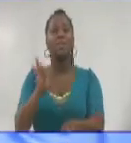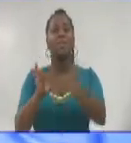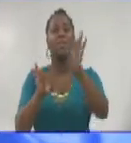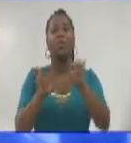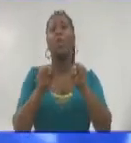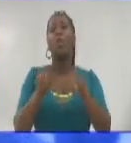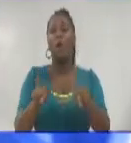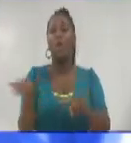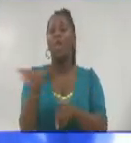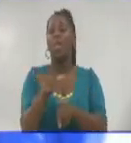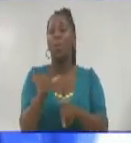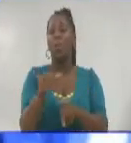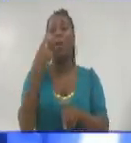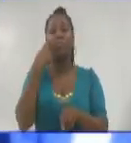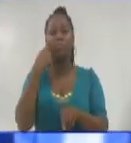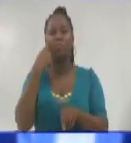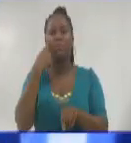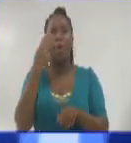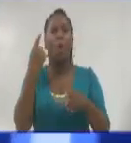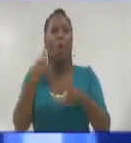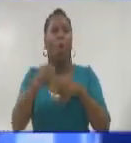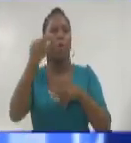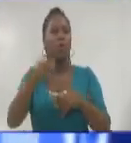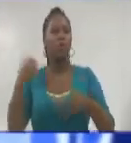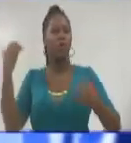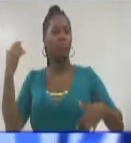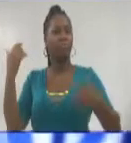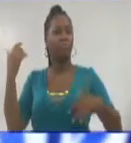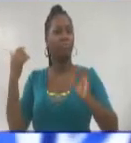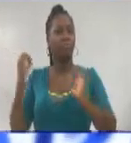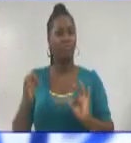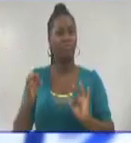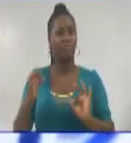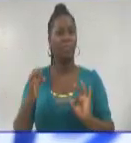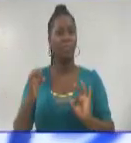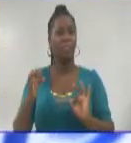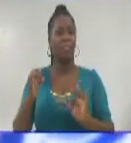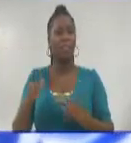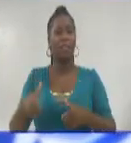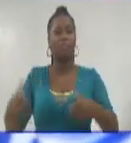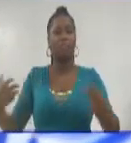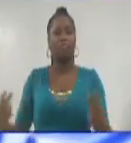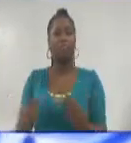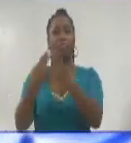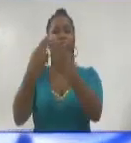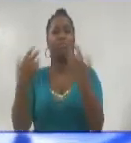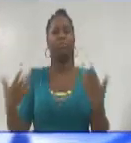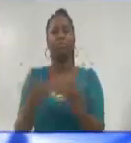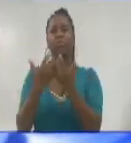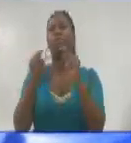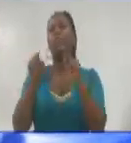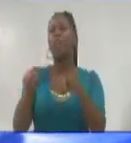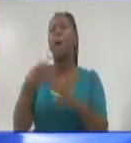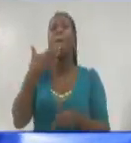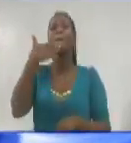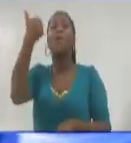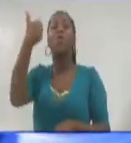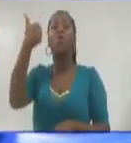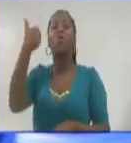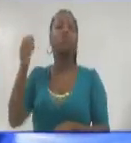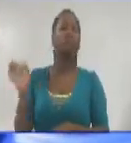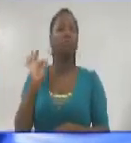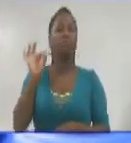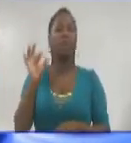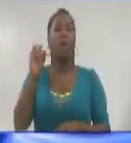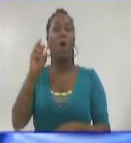hemos podido ver al argentino Lionel Messi levantando una Copa América siendo uno de los favoritos para ganar el